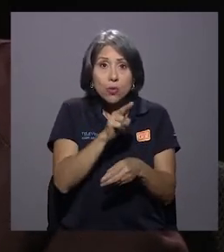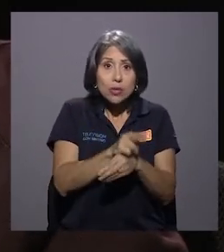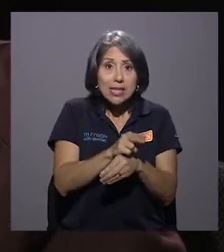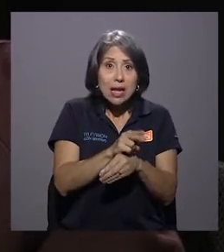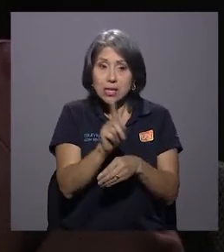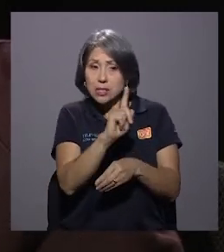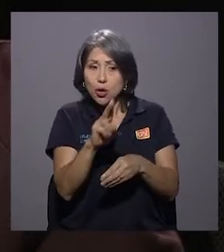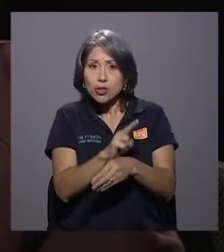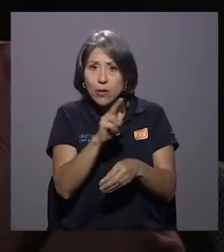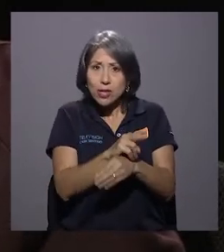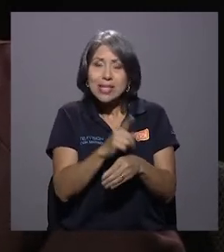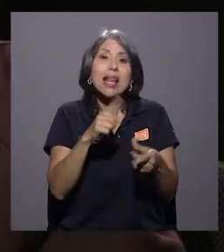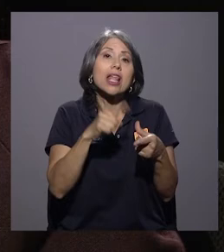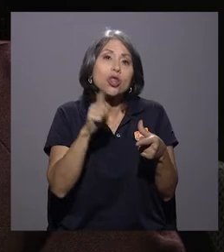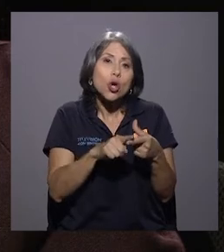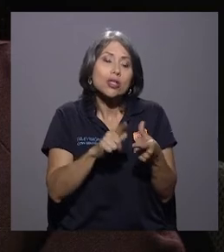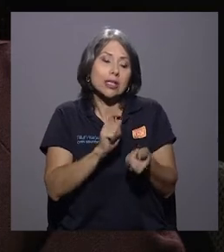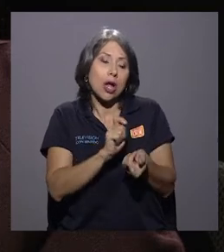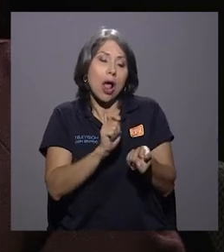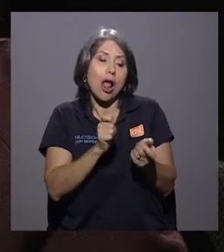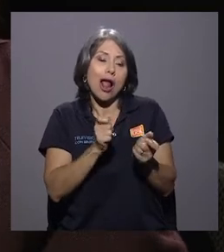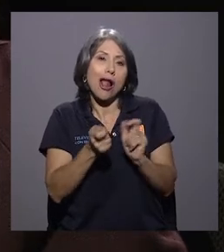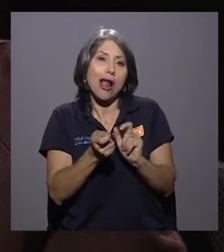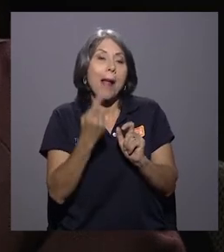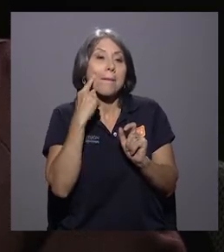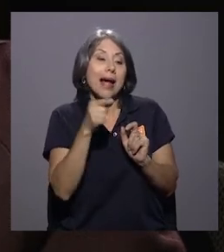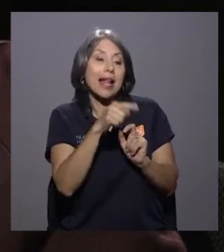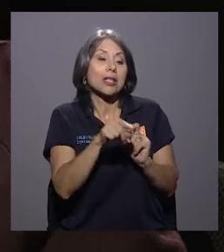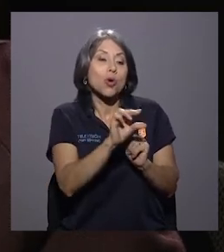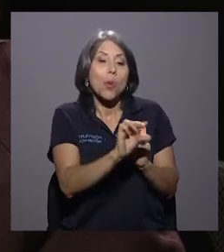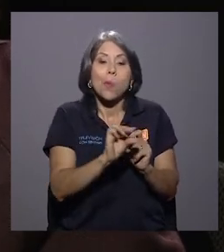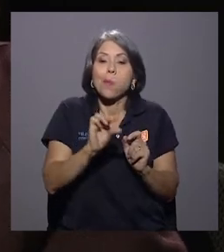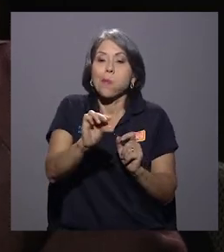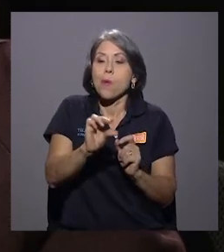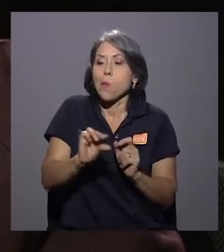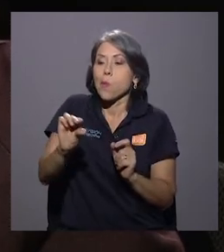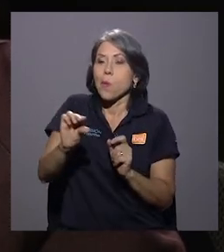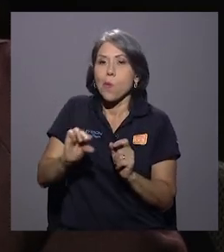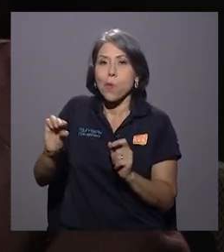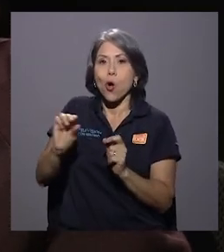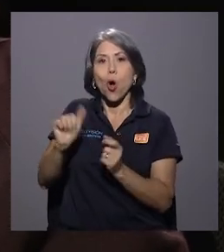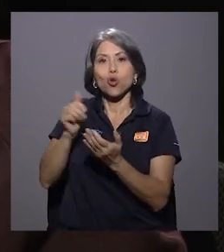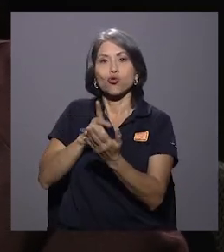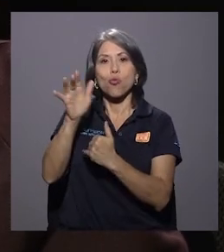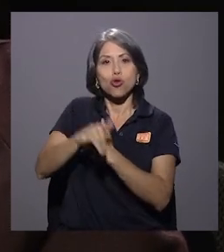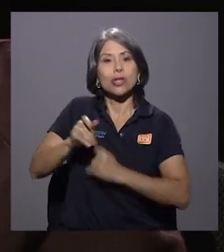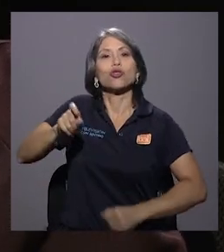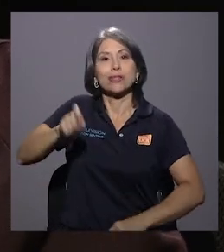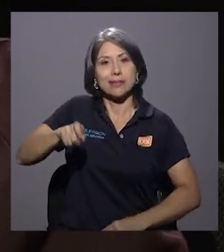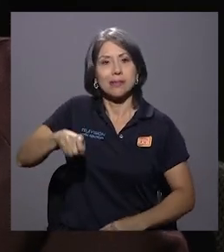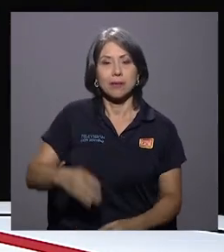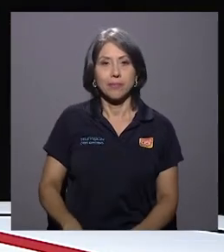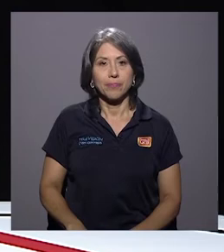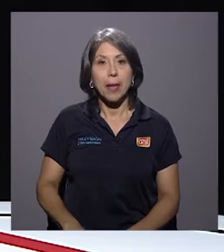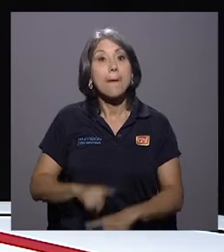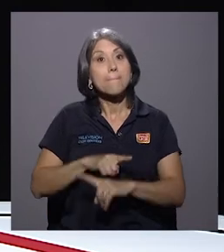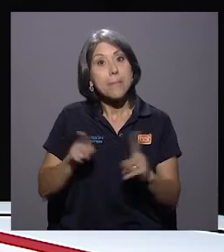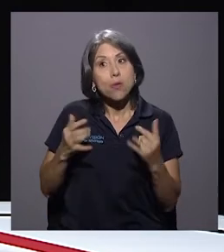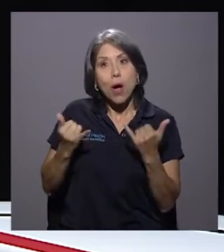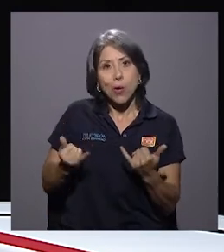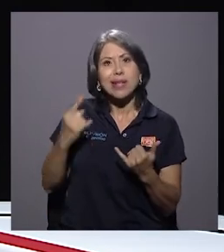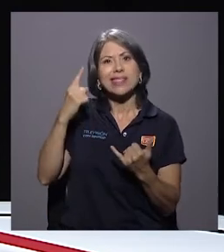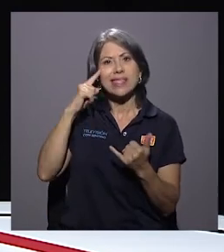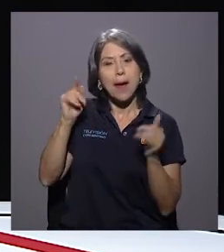pues hacer las modificaciones presupuestarias que correspondan para inyectarle recursos a otros proyectos que son necesarios. Pero se está